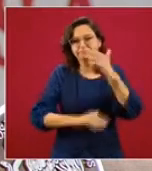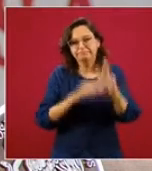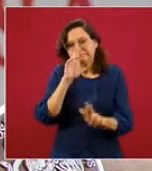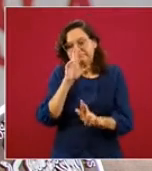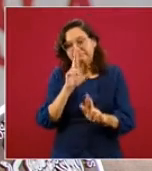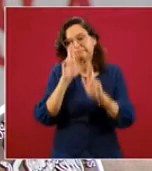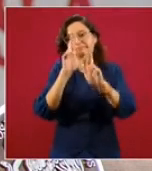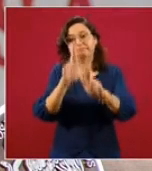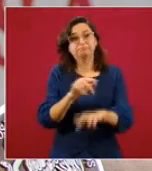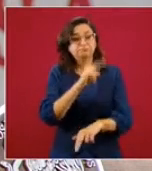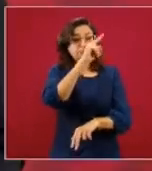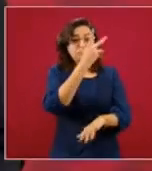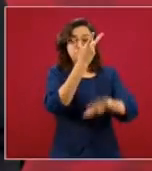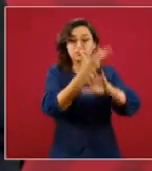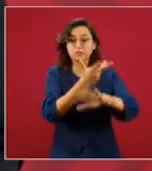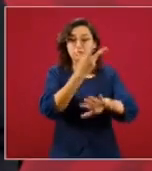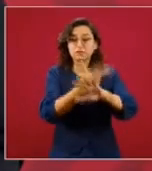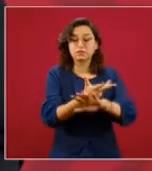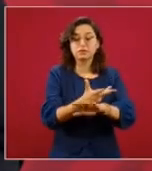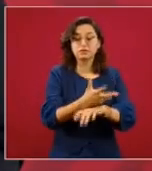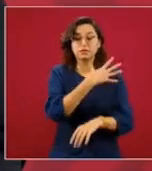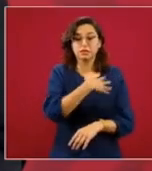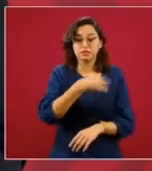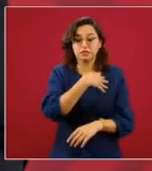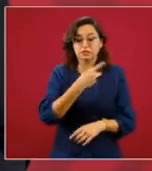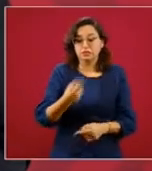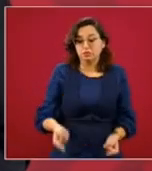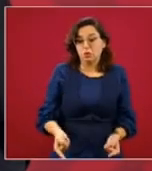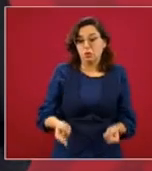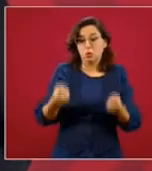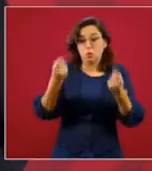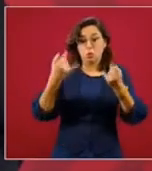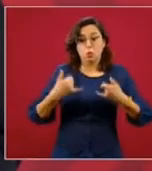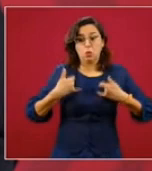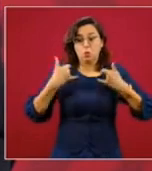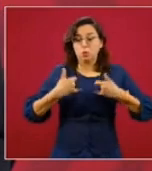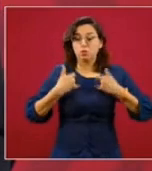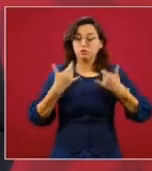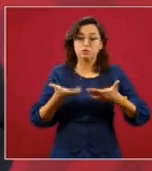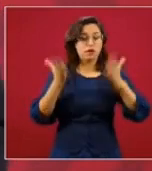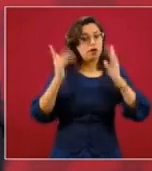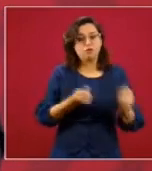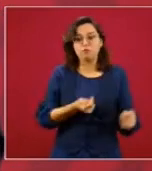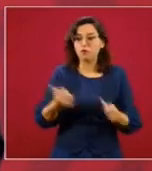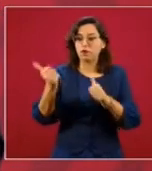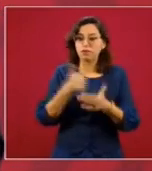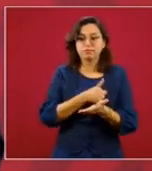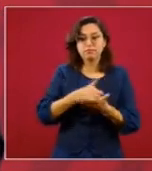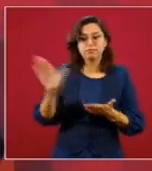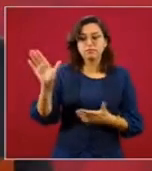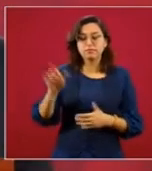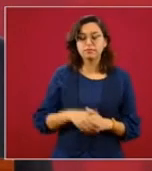van creciendo los hijos, llegan a la adolescencia y ya se tienen que ir de la casa.